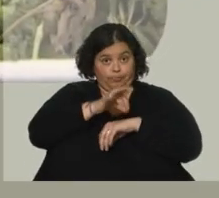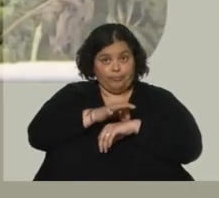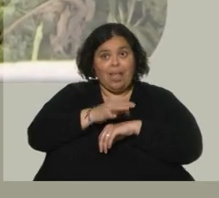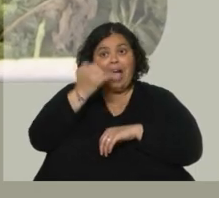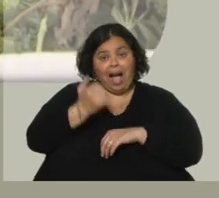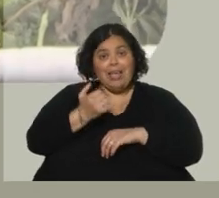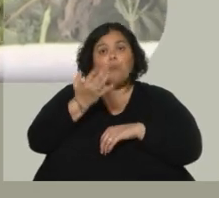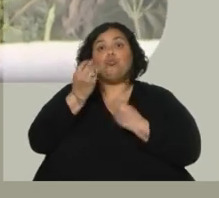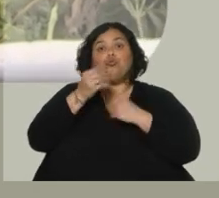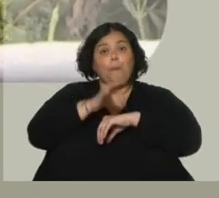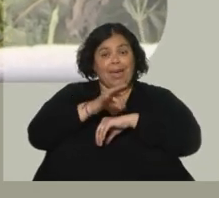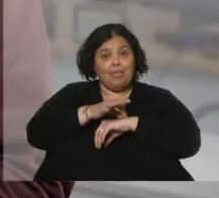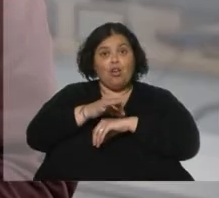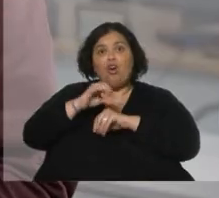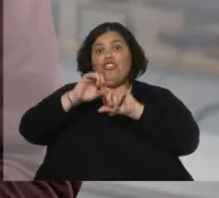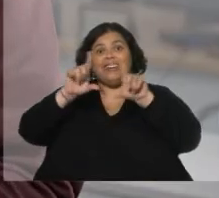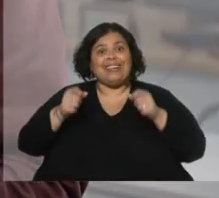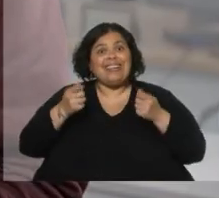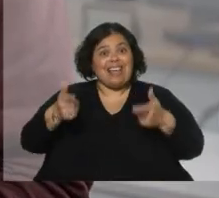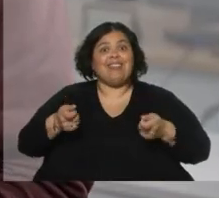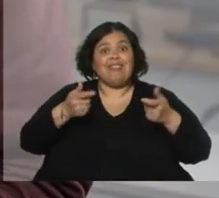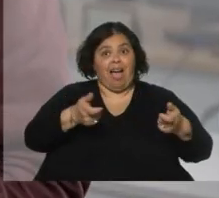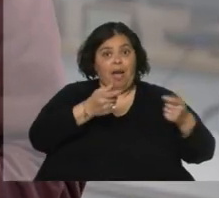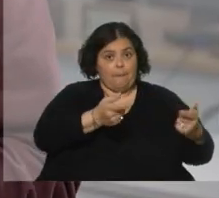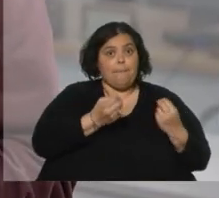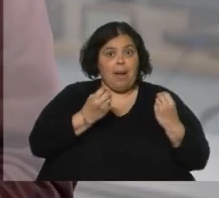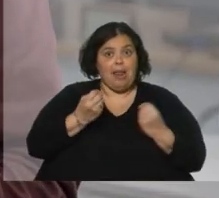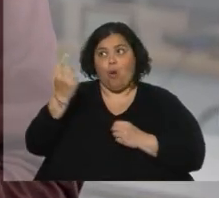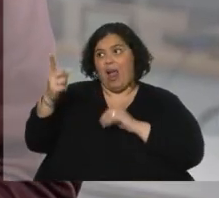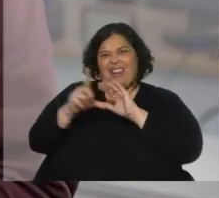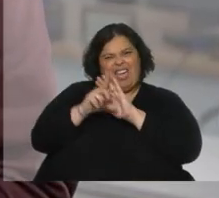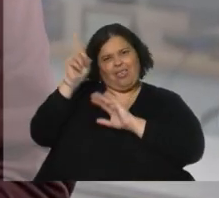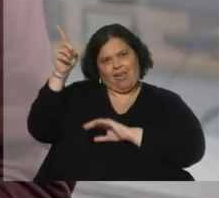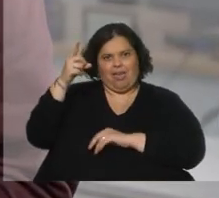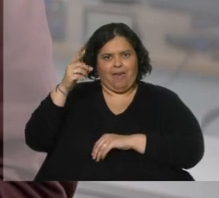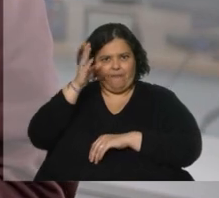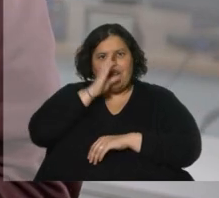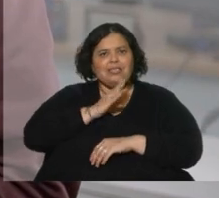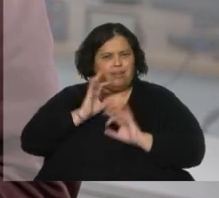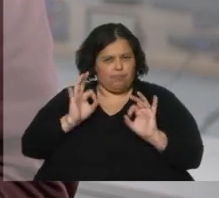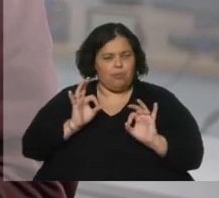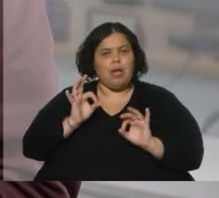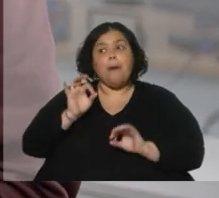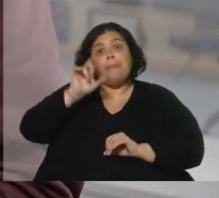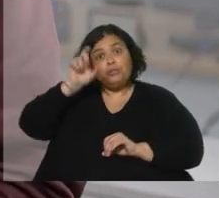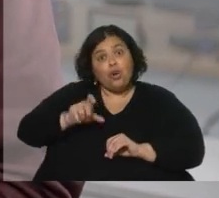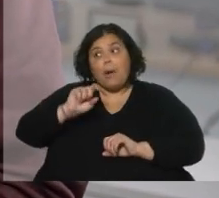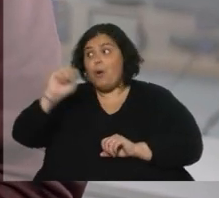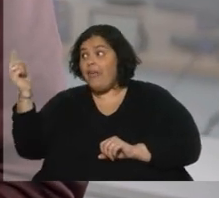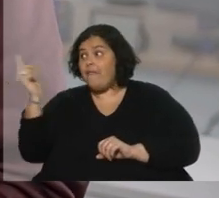prescribiendo a determinados pacientes y es por la ley de uso compasivo de Brasil. Entonces, un paciente, con su receta, puede